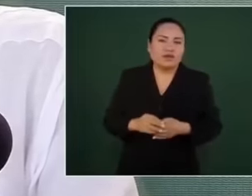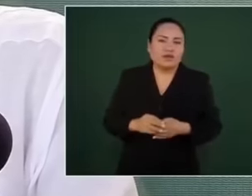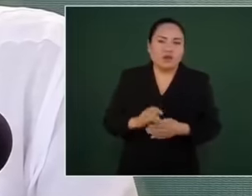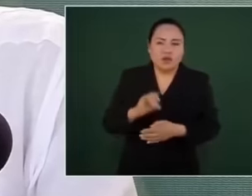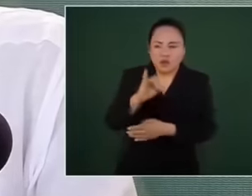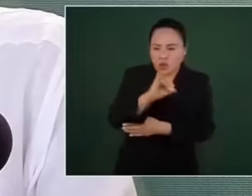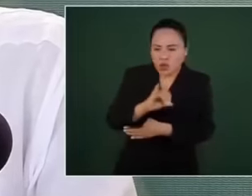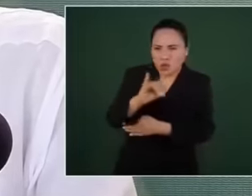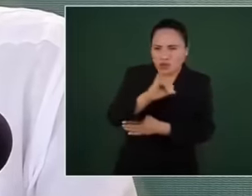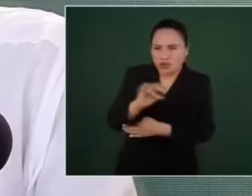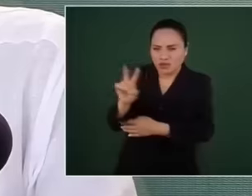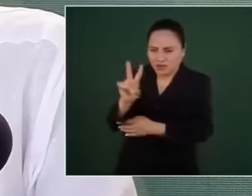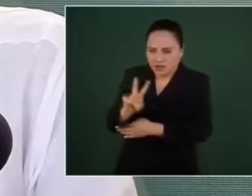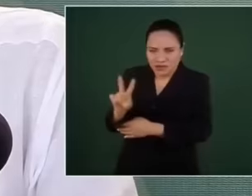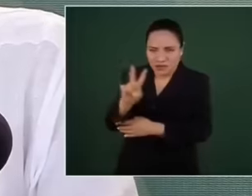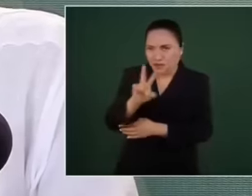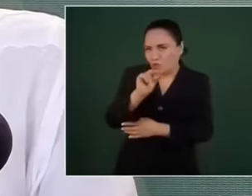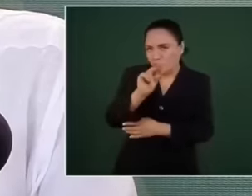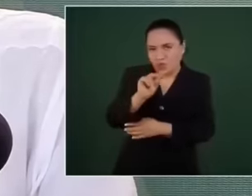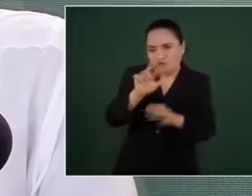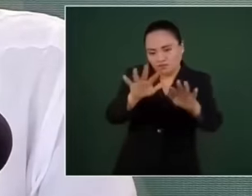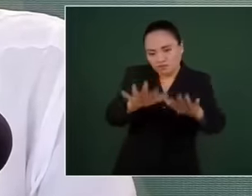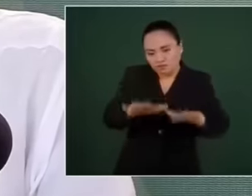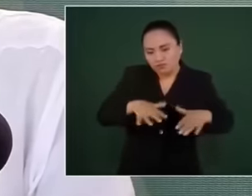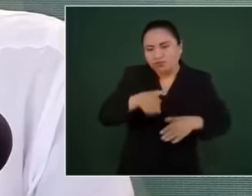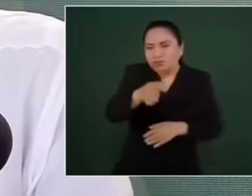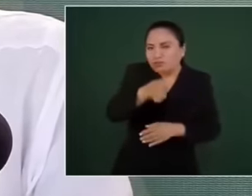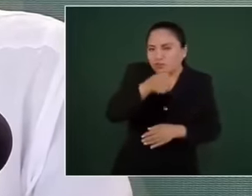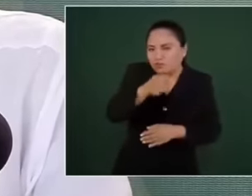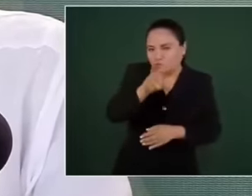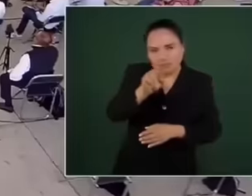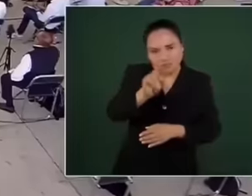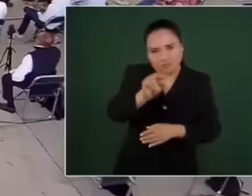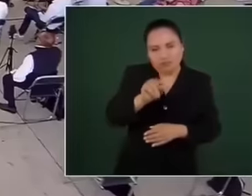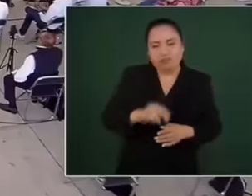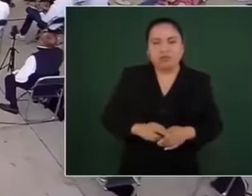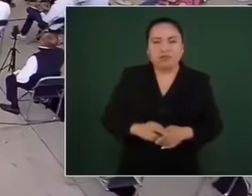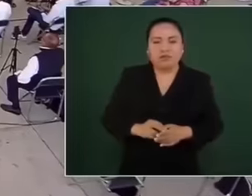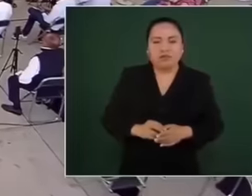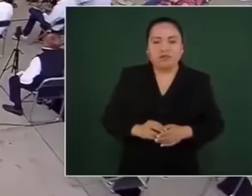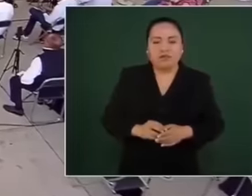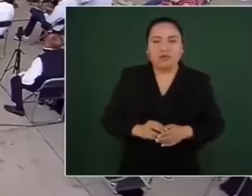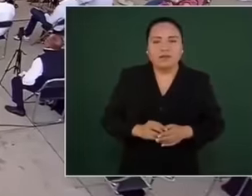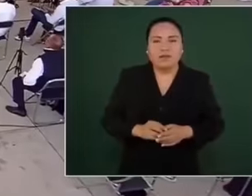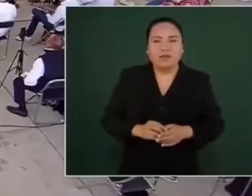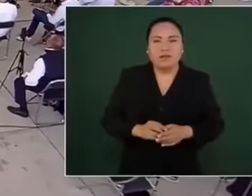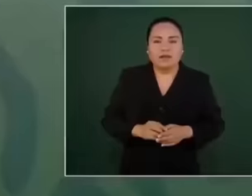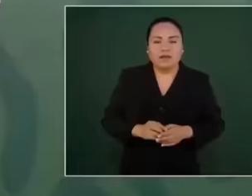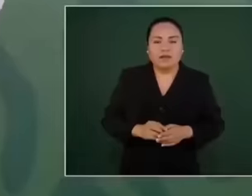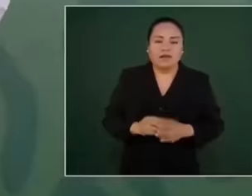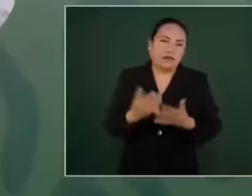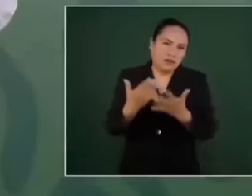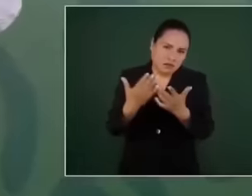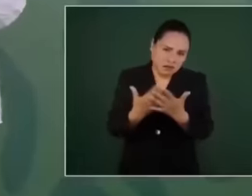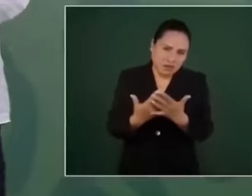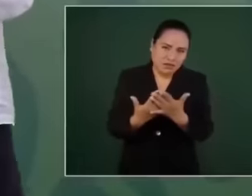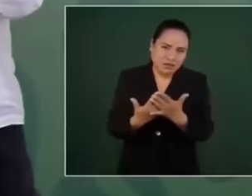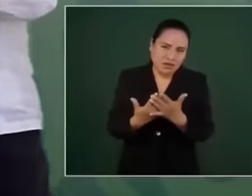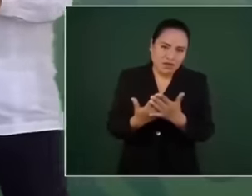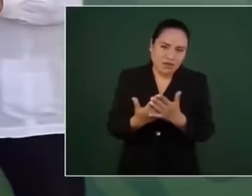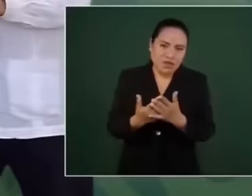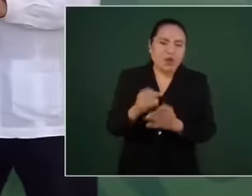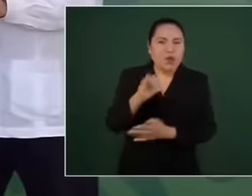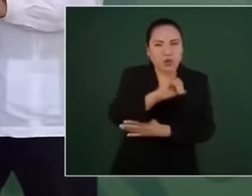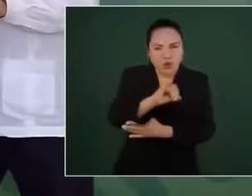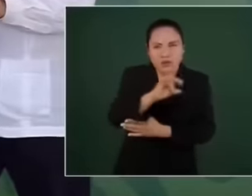diablito de los memes, que le salga el diablito y le diga al presidente, a ver presidente, súbase 100 mil